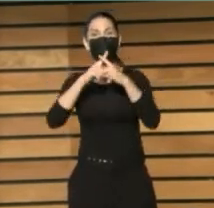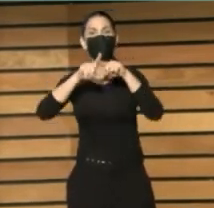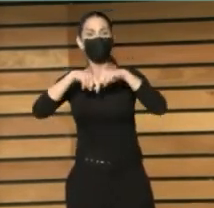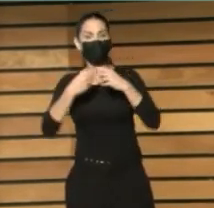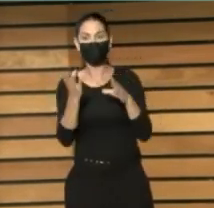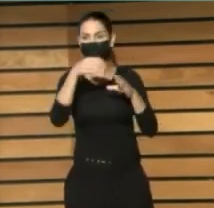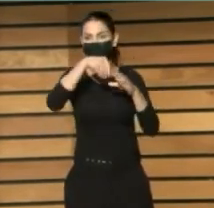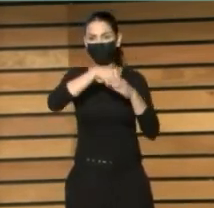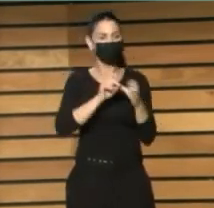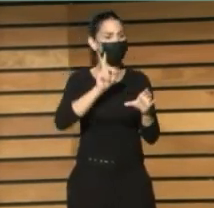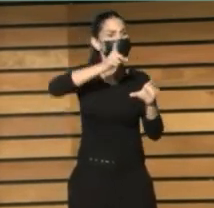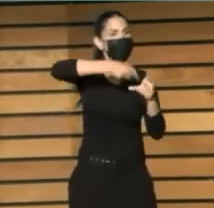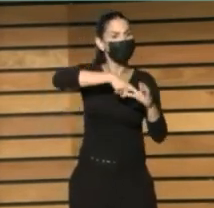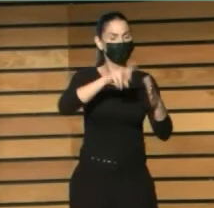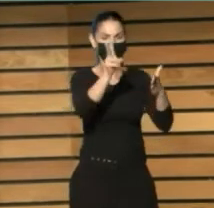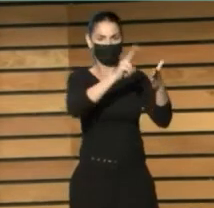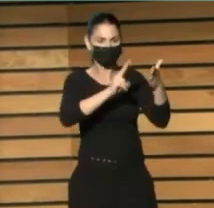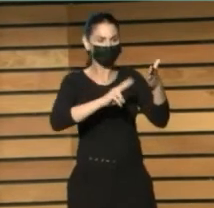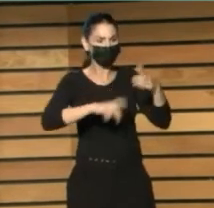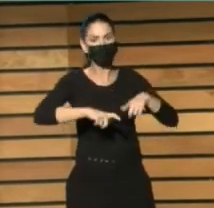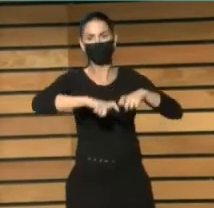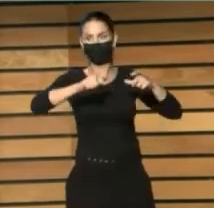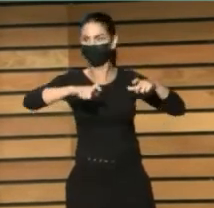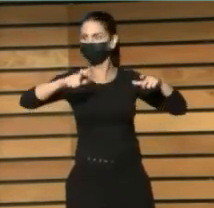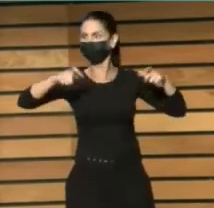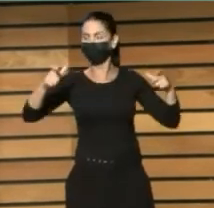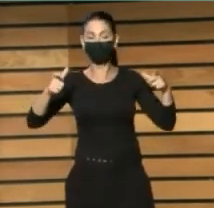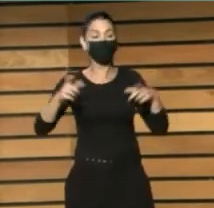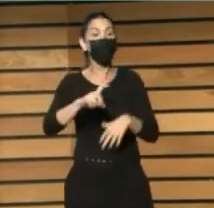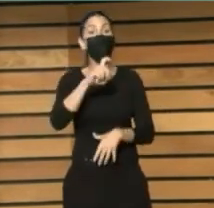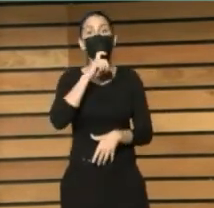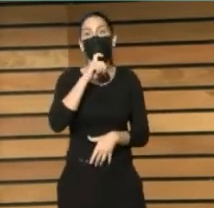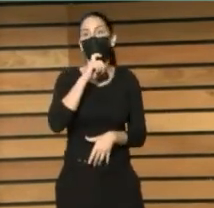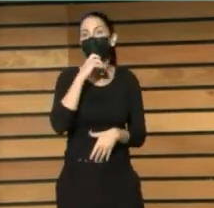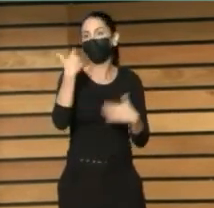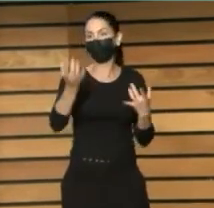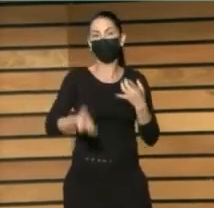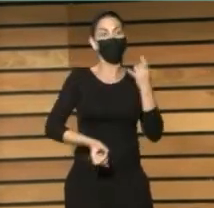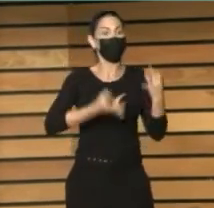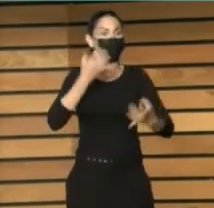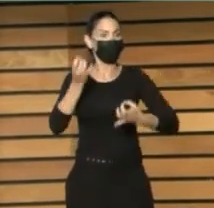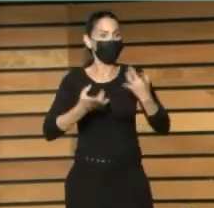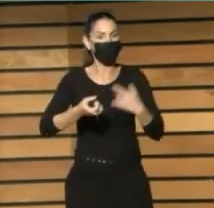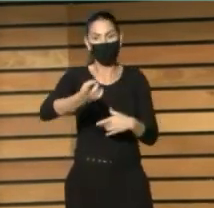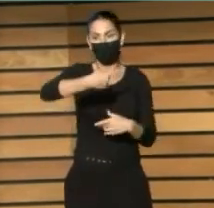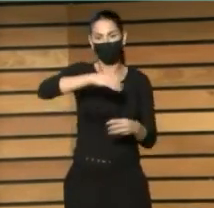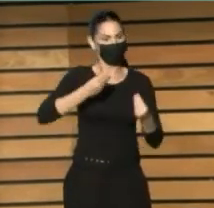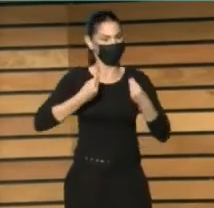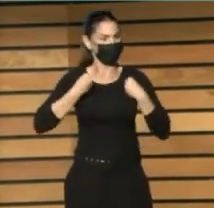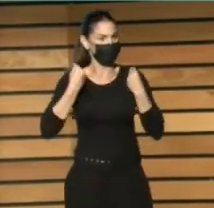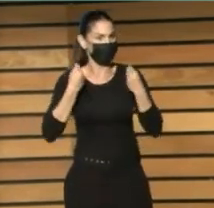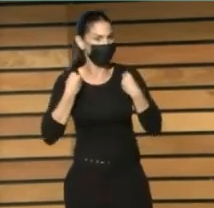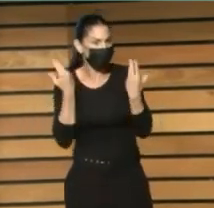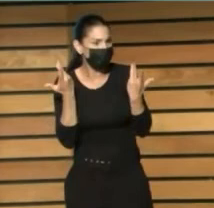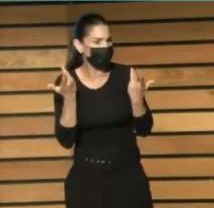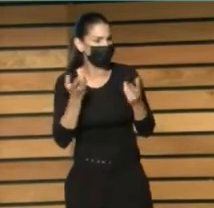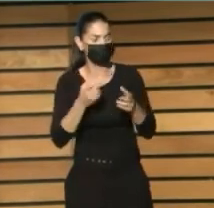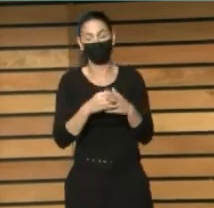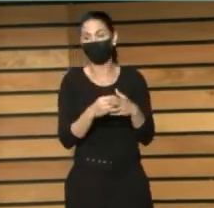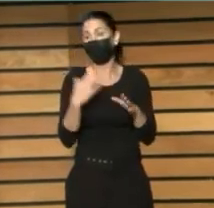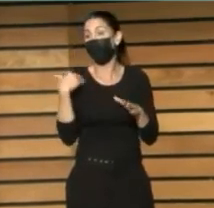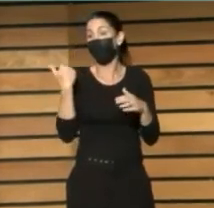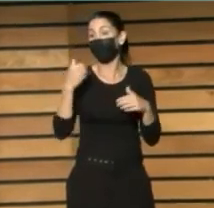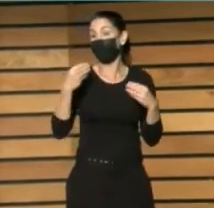su itinerario lector y hacerlo a través de actividades que son vivenciales, que los niños recuerden a lo largo de toda la vida.